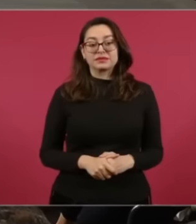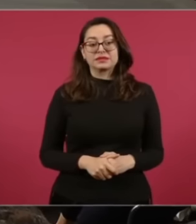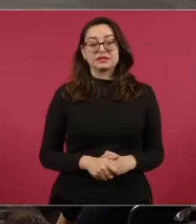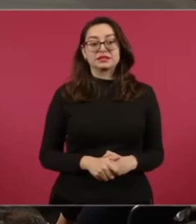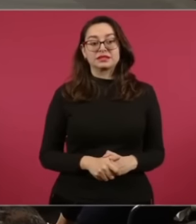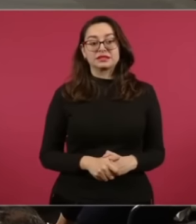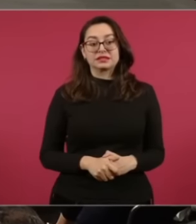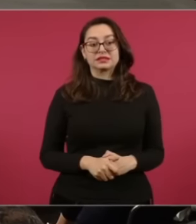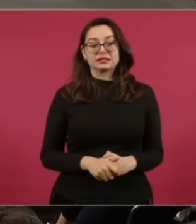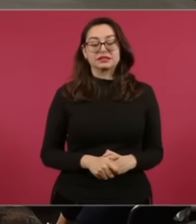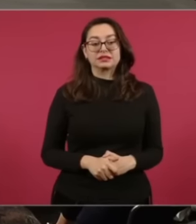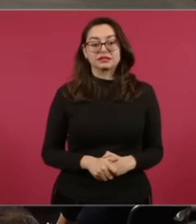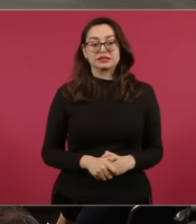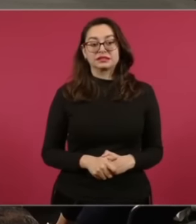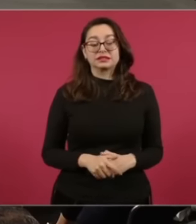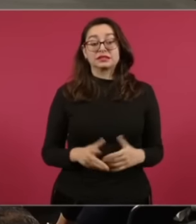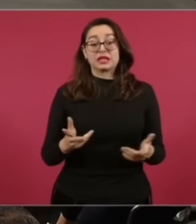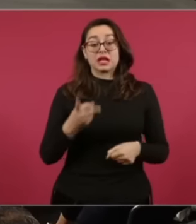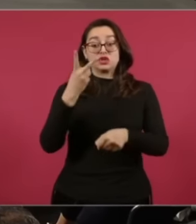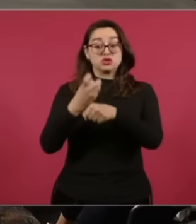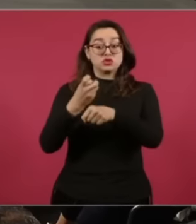De las Subsecretarías